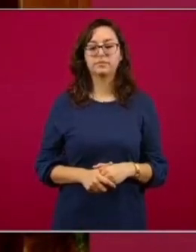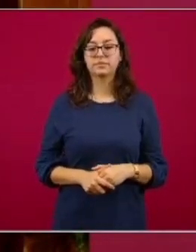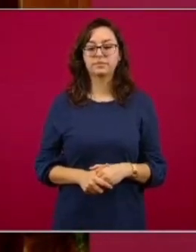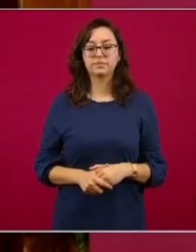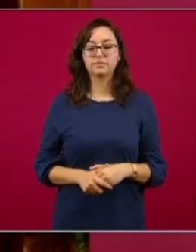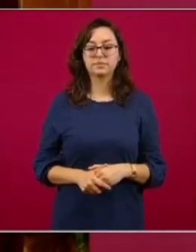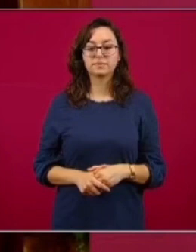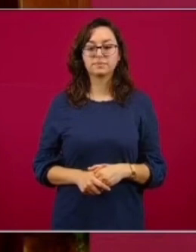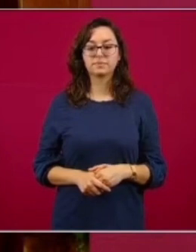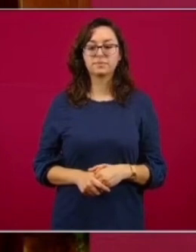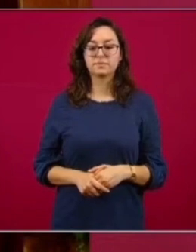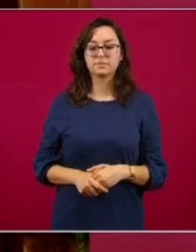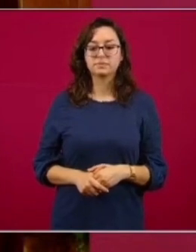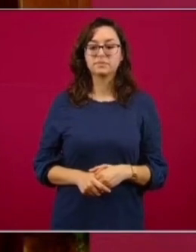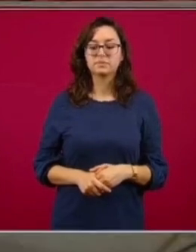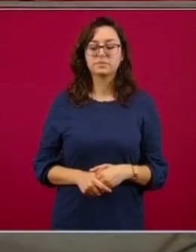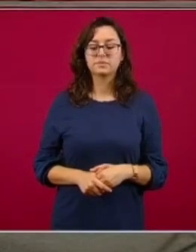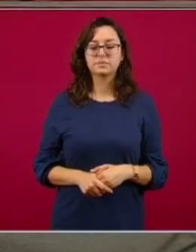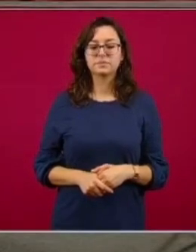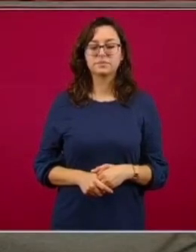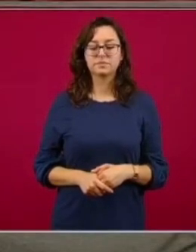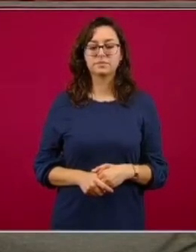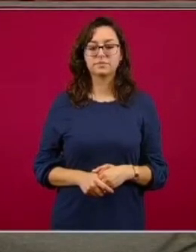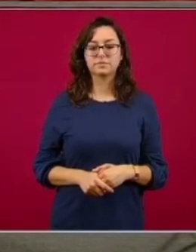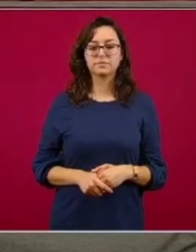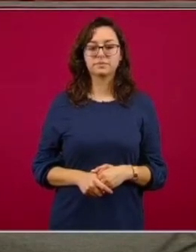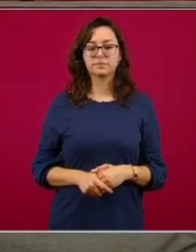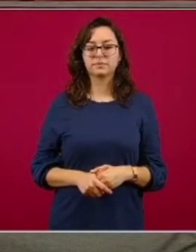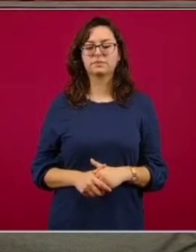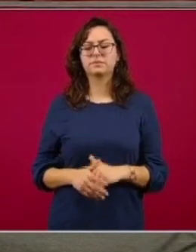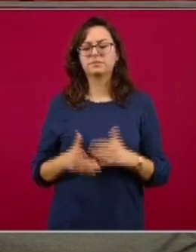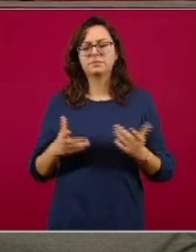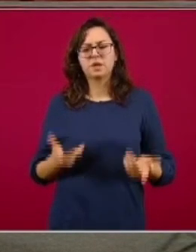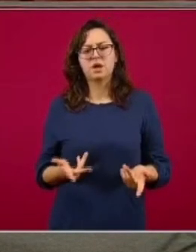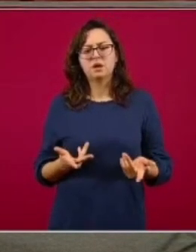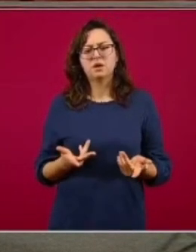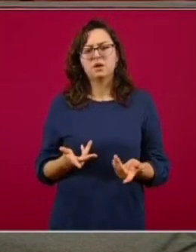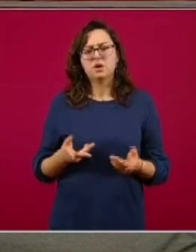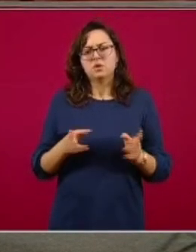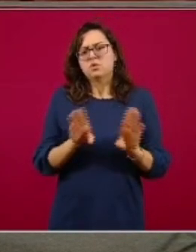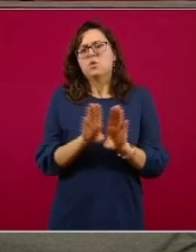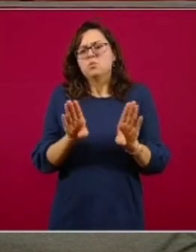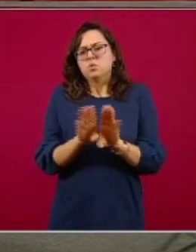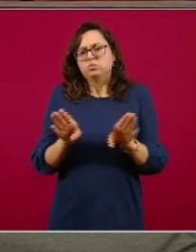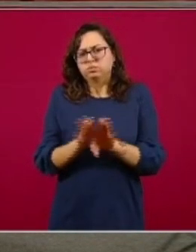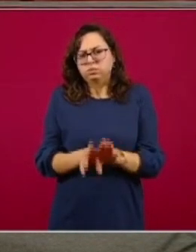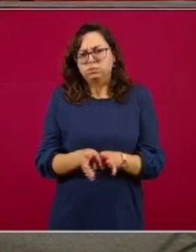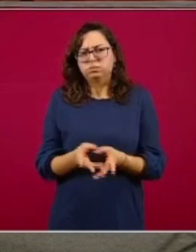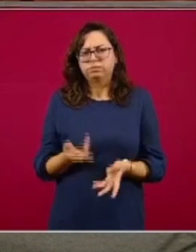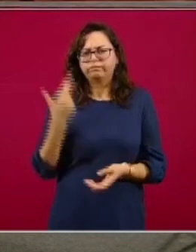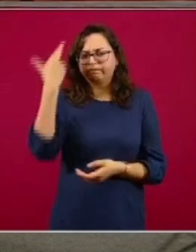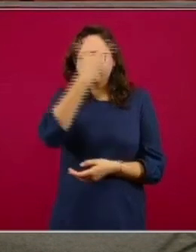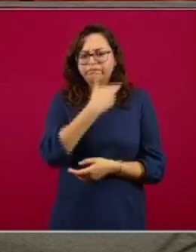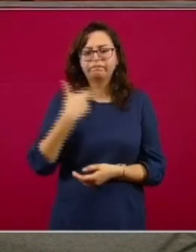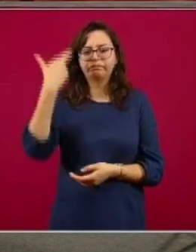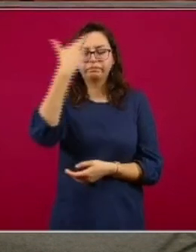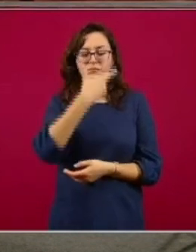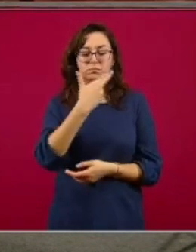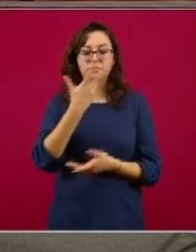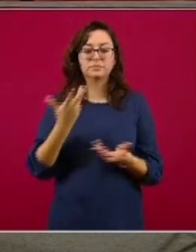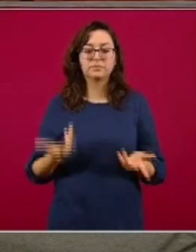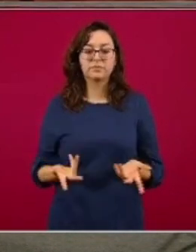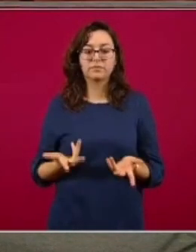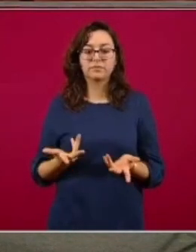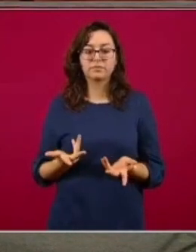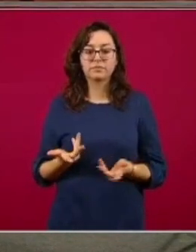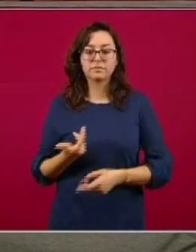¿Qué hicimos? ¿Cómo obtuvimos las muestras? Bueno, lo que hicimos fue que obtuvimos 6